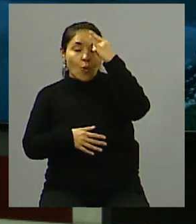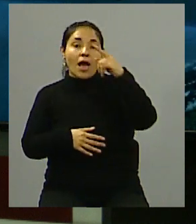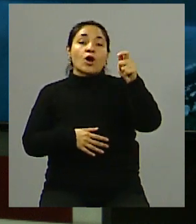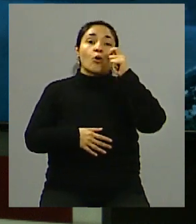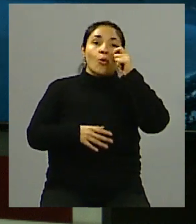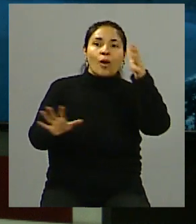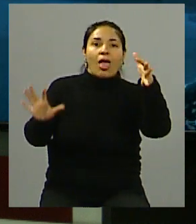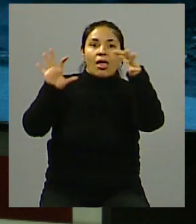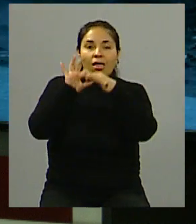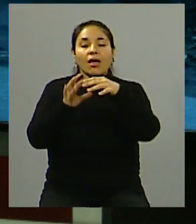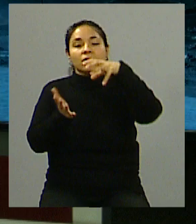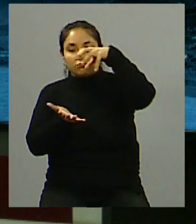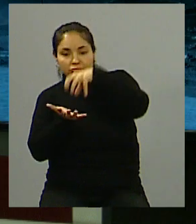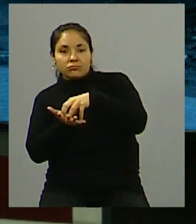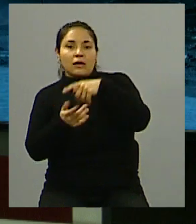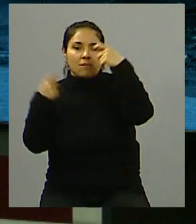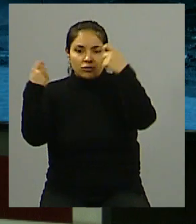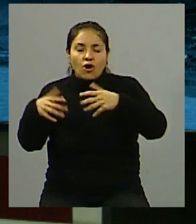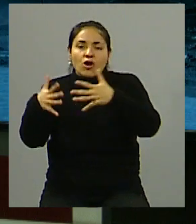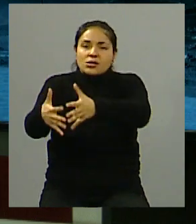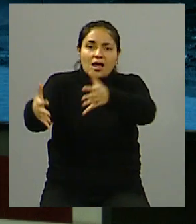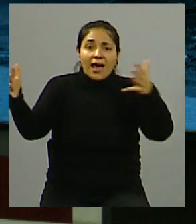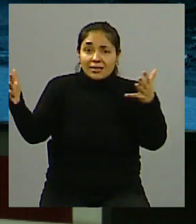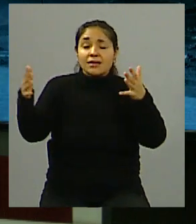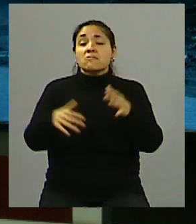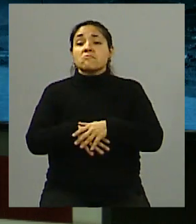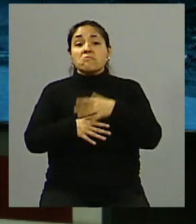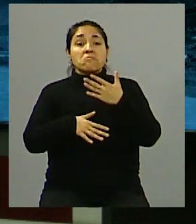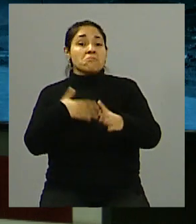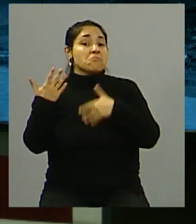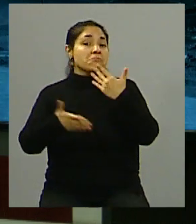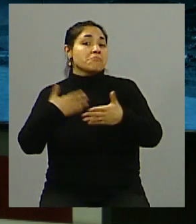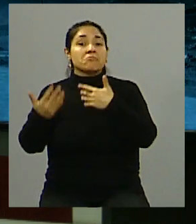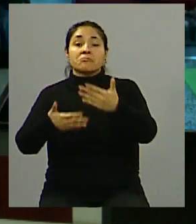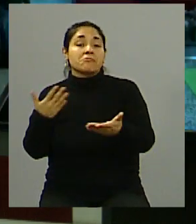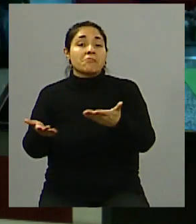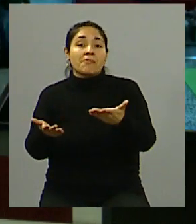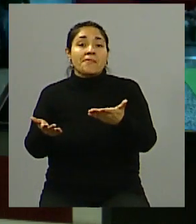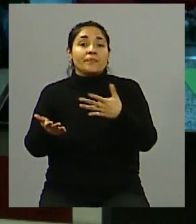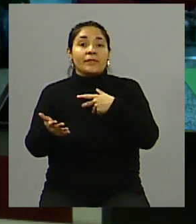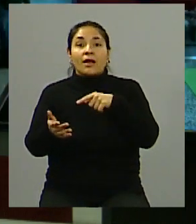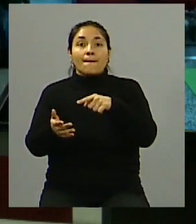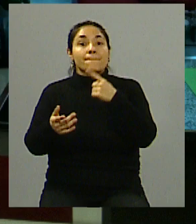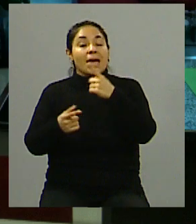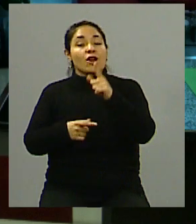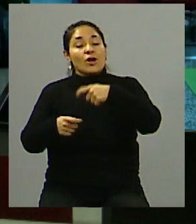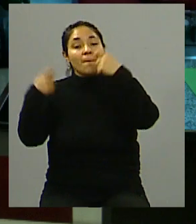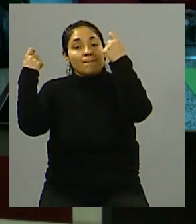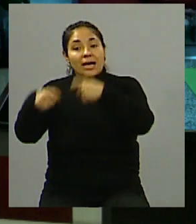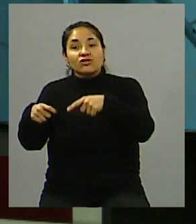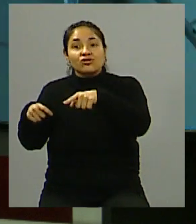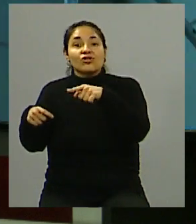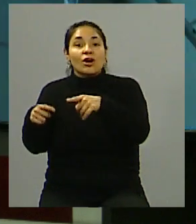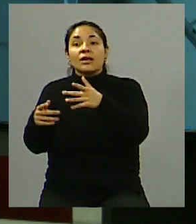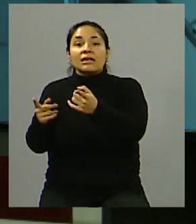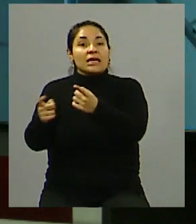hacer un data center, bueno, hacer una inversión más o menos importante. Y nunca se, digamos, se problematiza que esa inversión, por ejemplo, va a